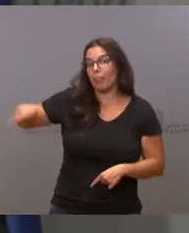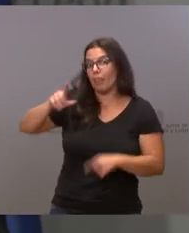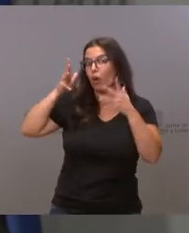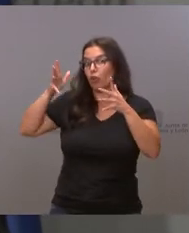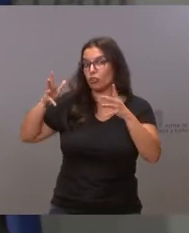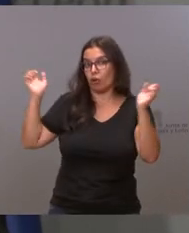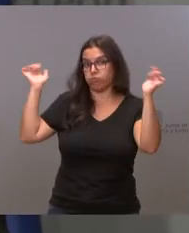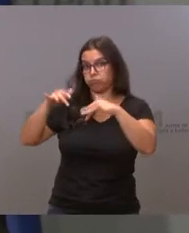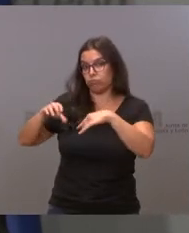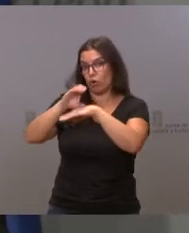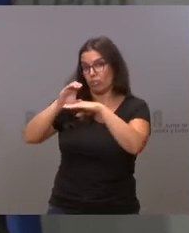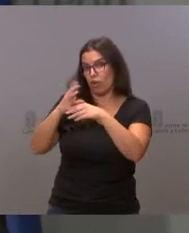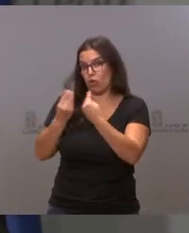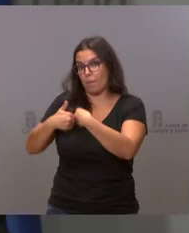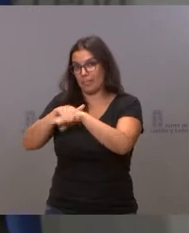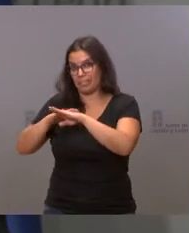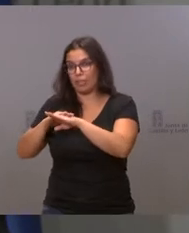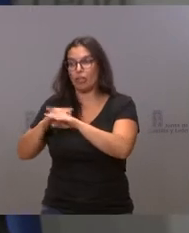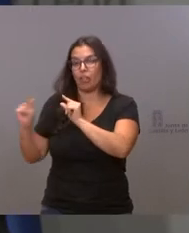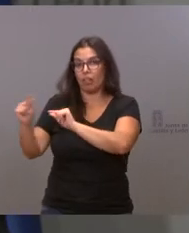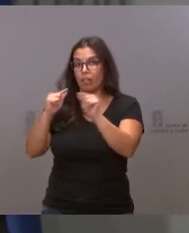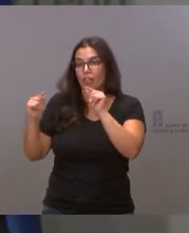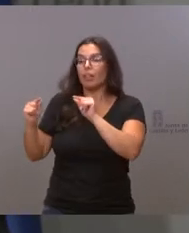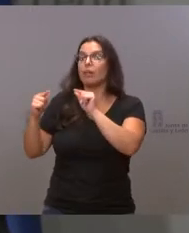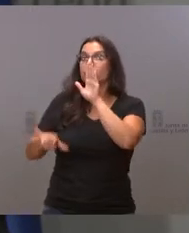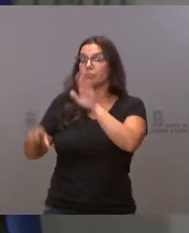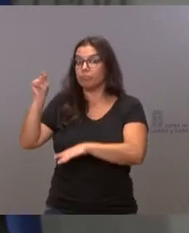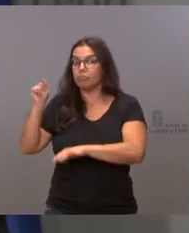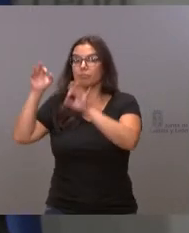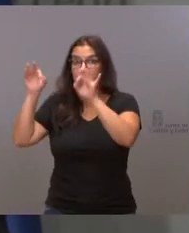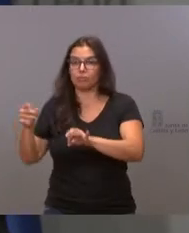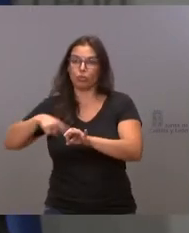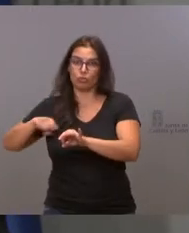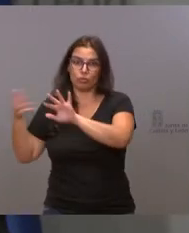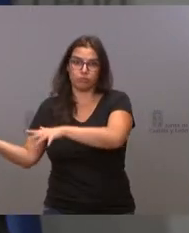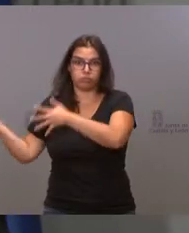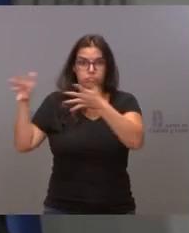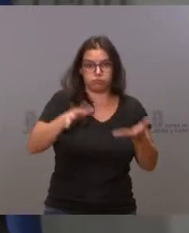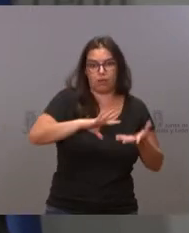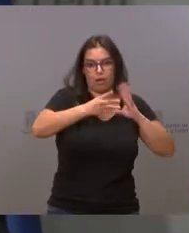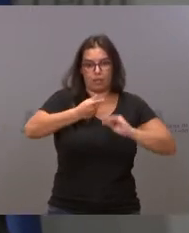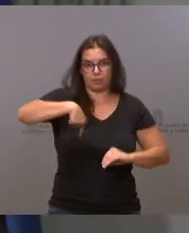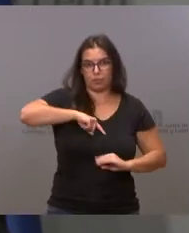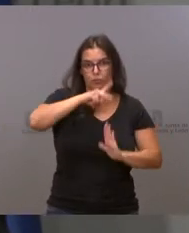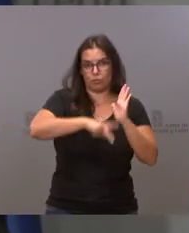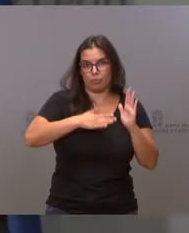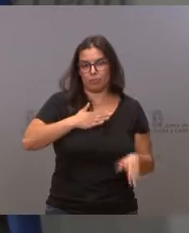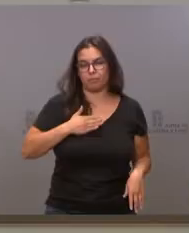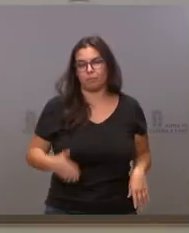tiene pendientes, y cuando haya hecho esa tarea, nosotros naturalmente adaptaremos esa situación a la comunidad.